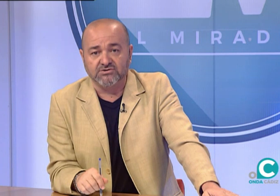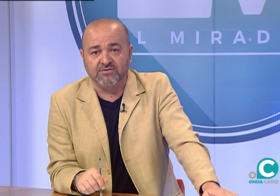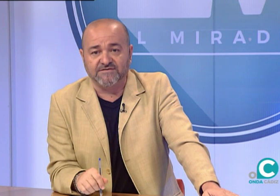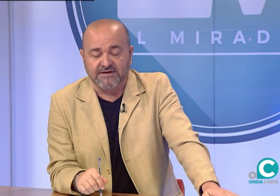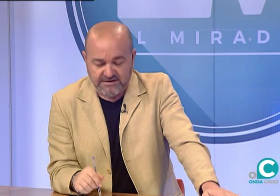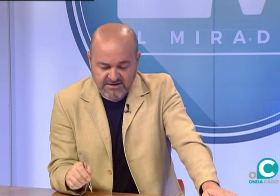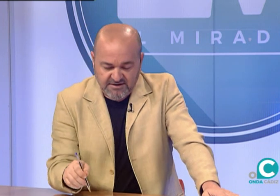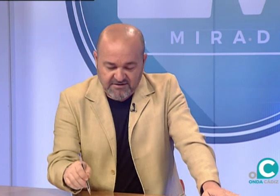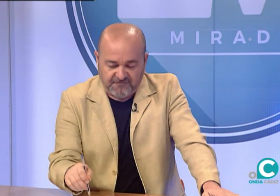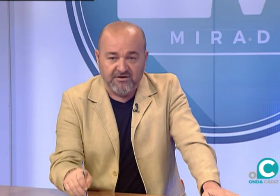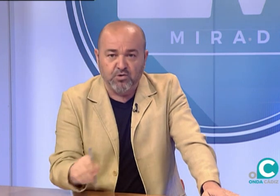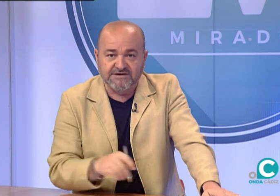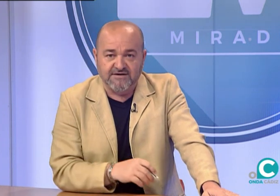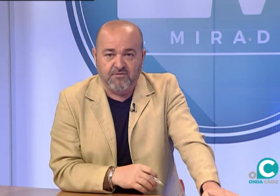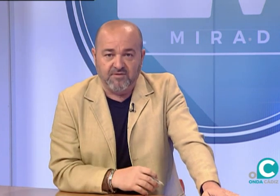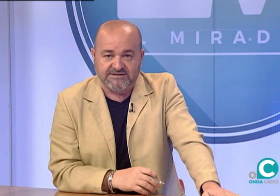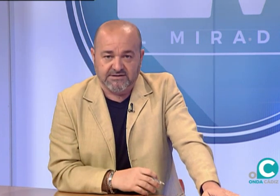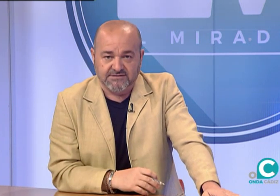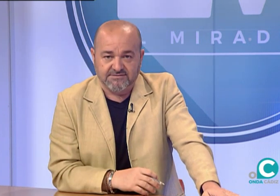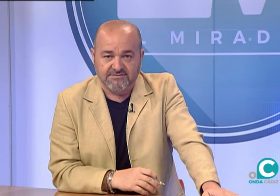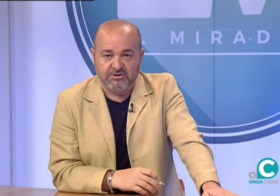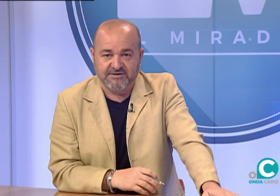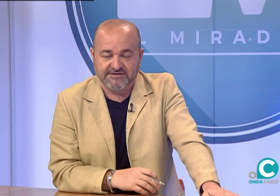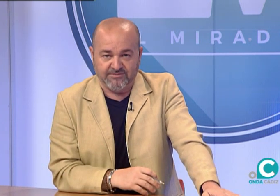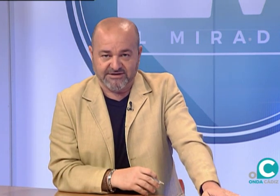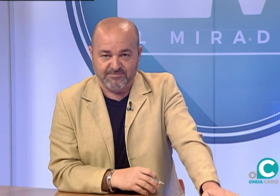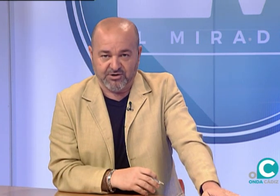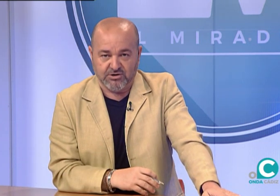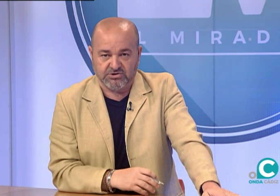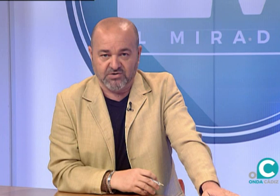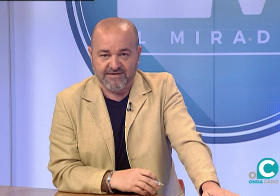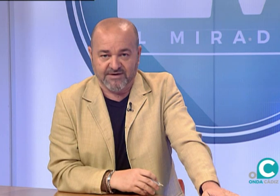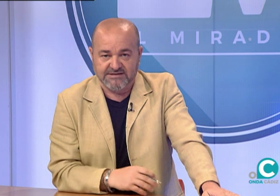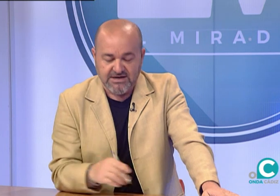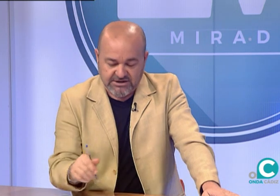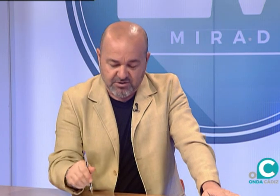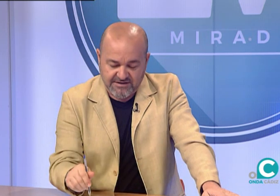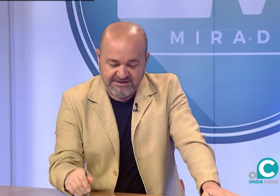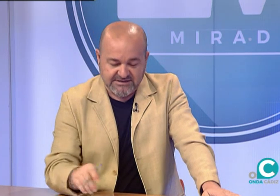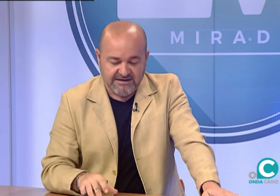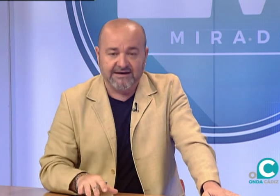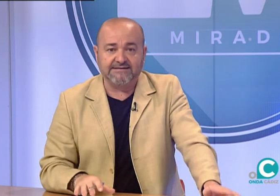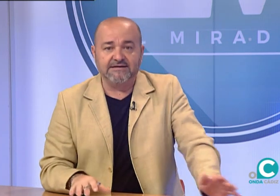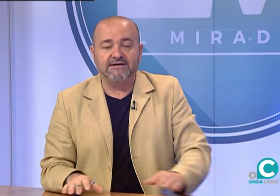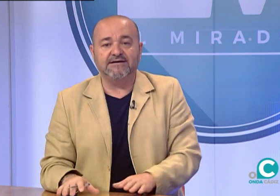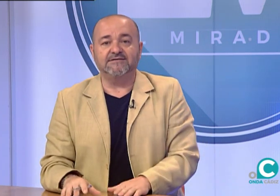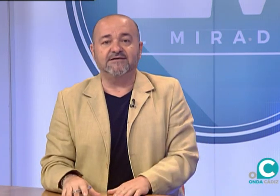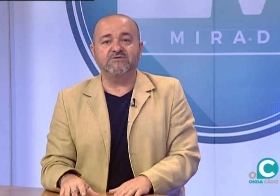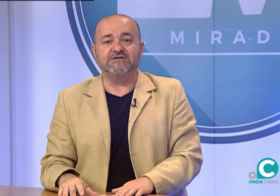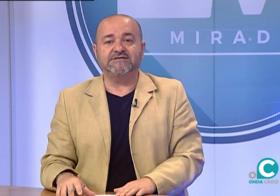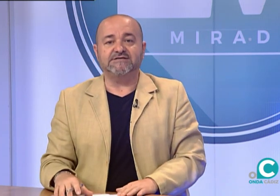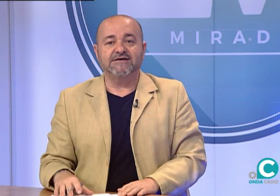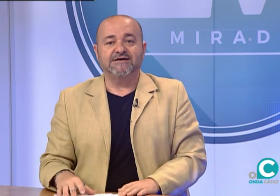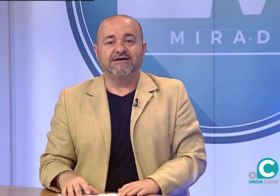solemos traer figuras del fútbol base. Y lo presentamos así porque lo son además. Y hoy además la tarea que